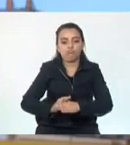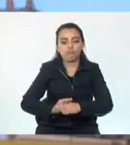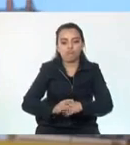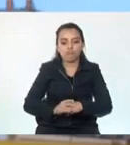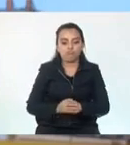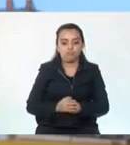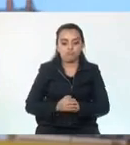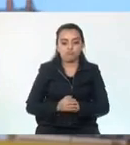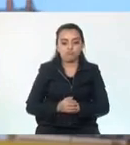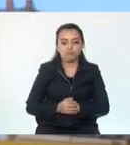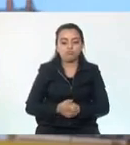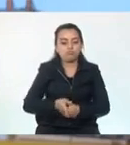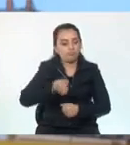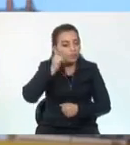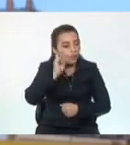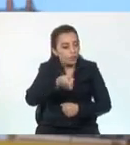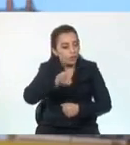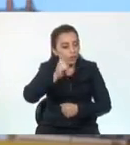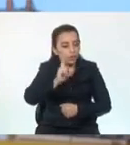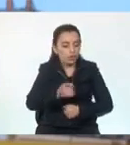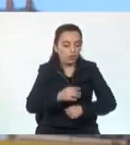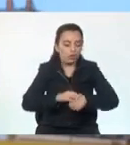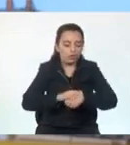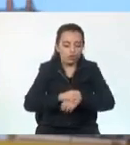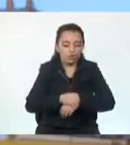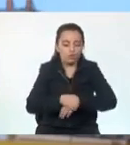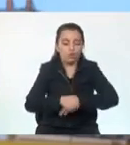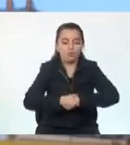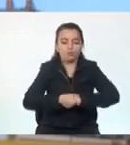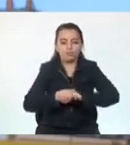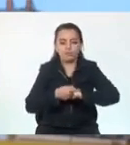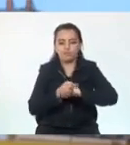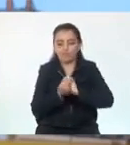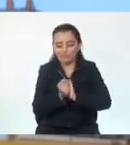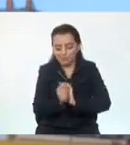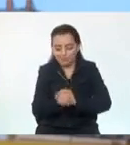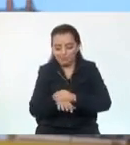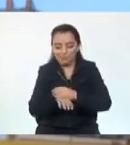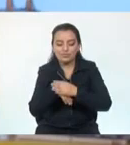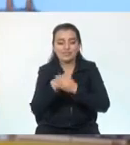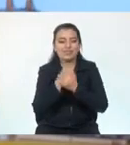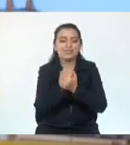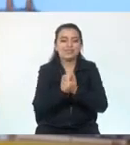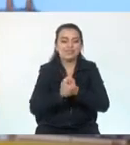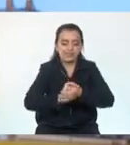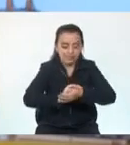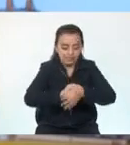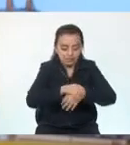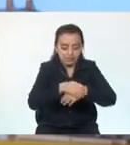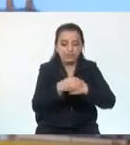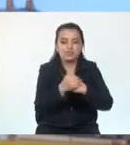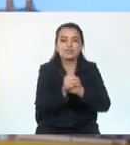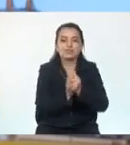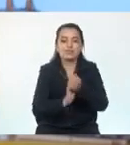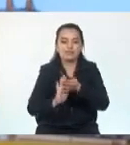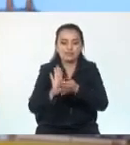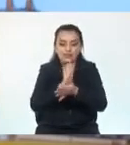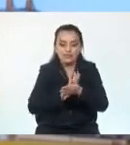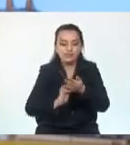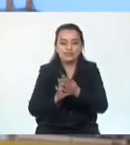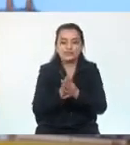que debes de lavarte bien seguido las manitas con agua y con jabón, eso es muy importante.